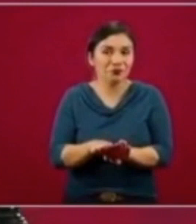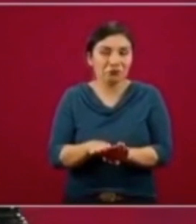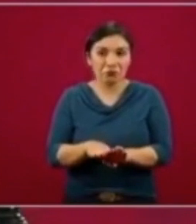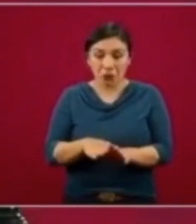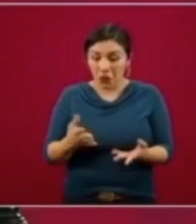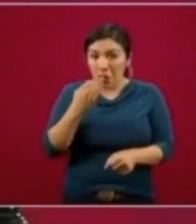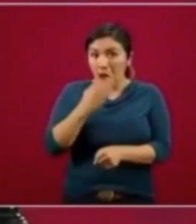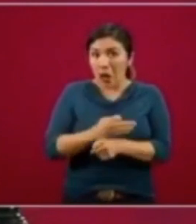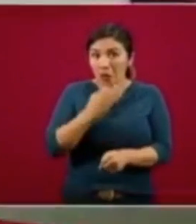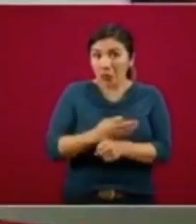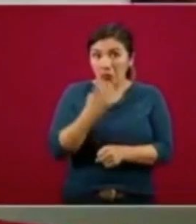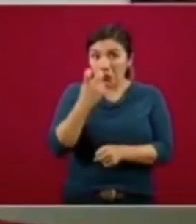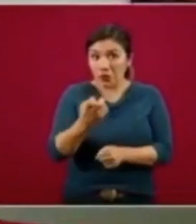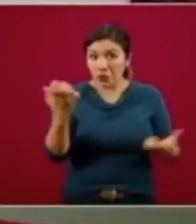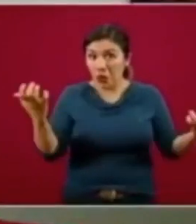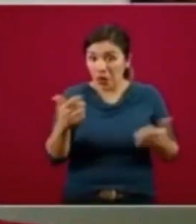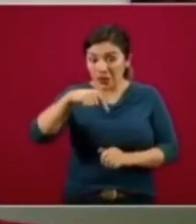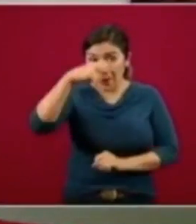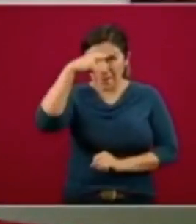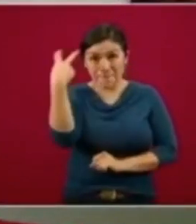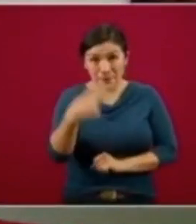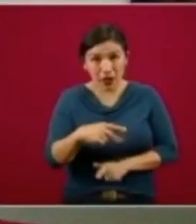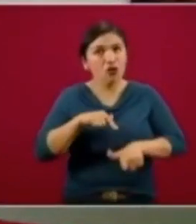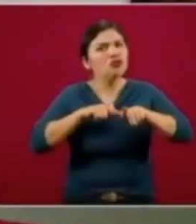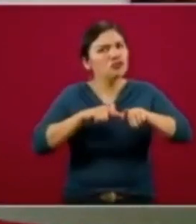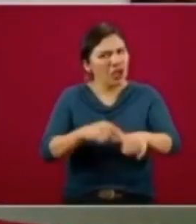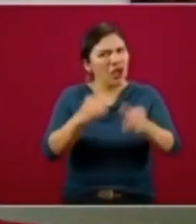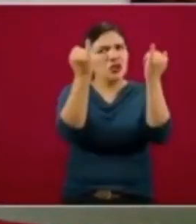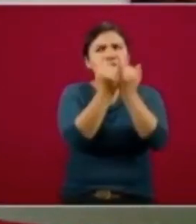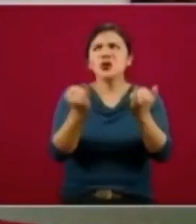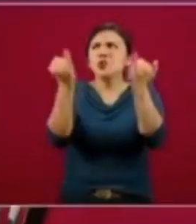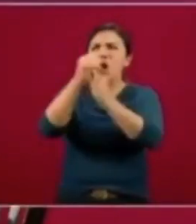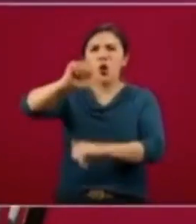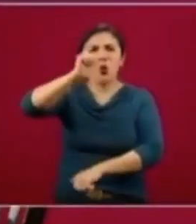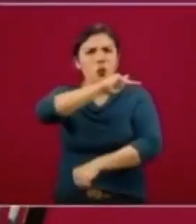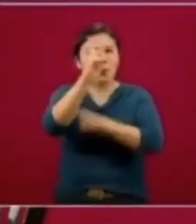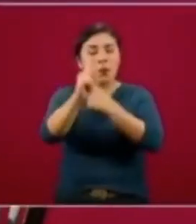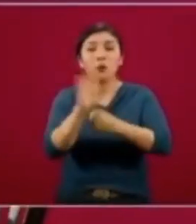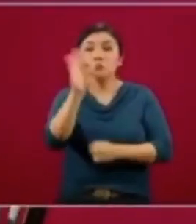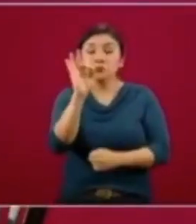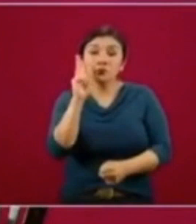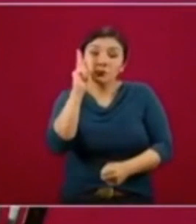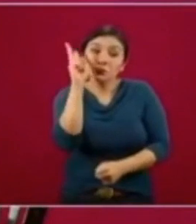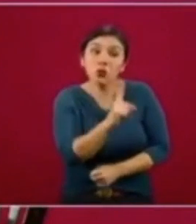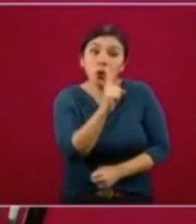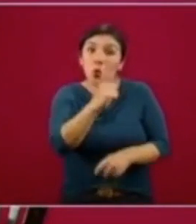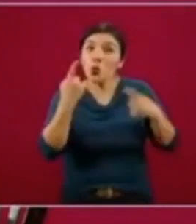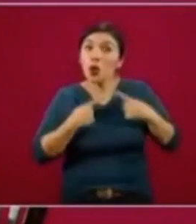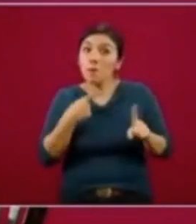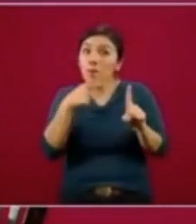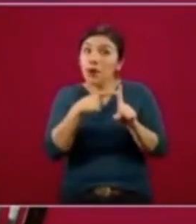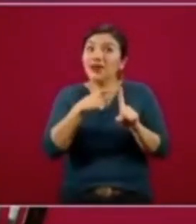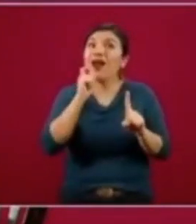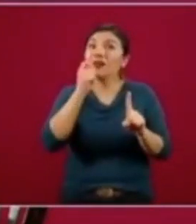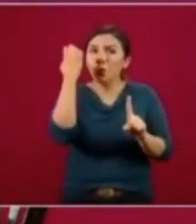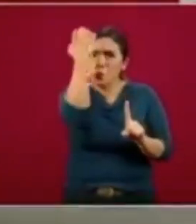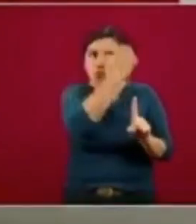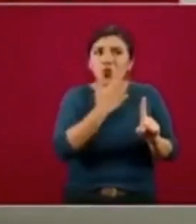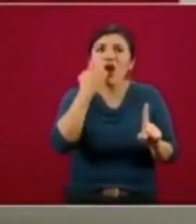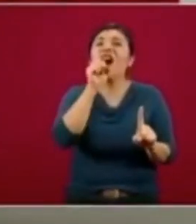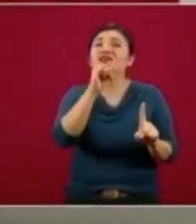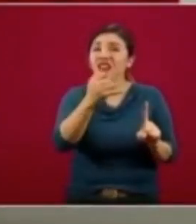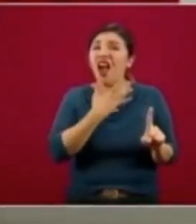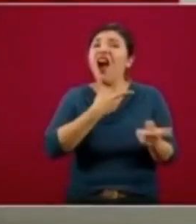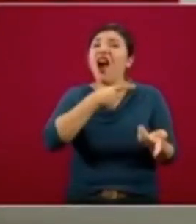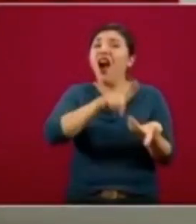Hasta el momento, la práctica que hemos seguido en México y se sigue en muchos países es que si encontramos una persona en quien es positiva la prueba,